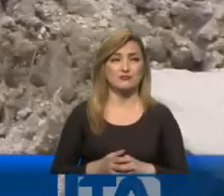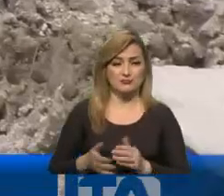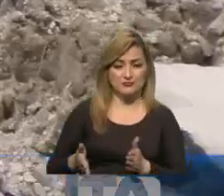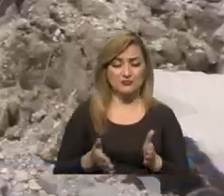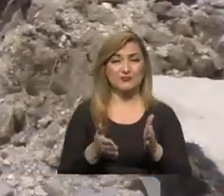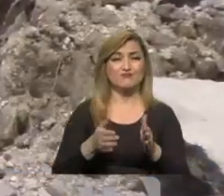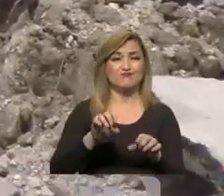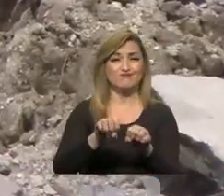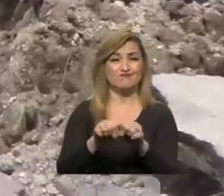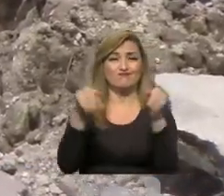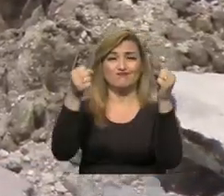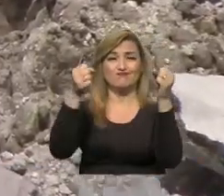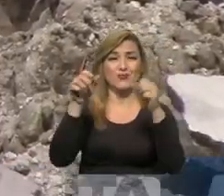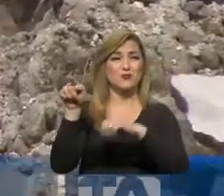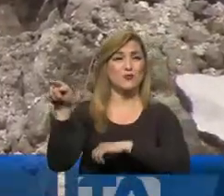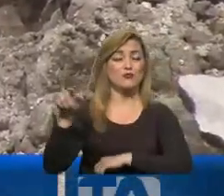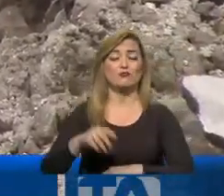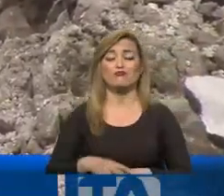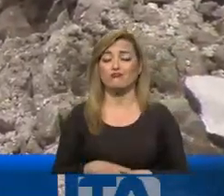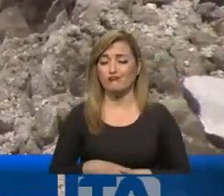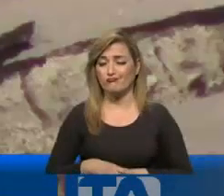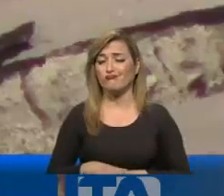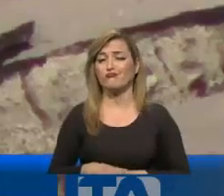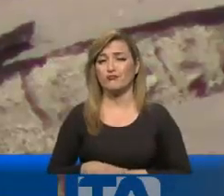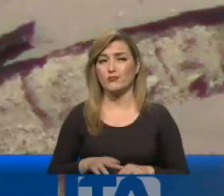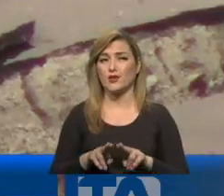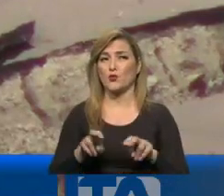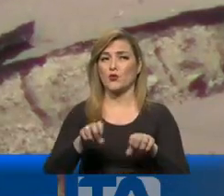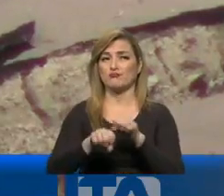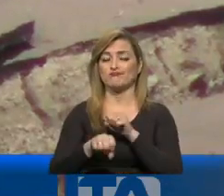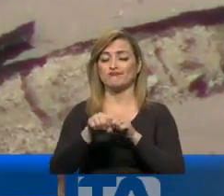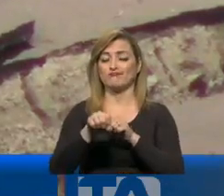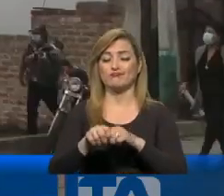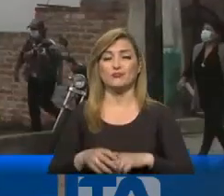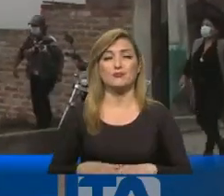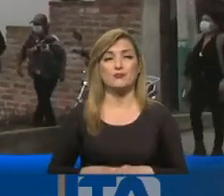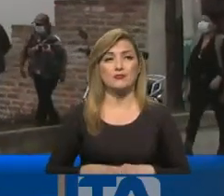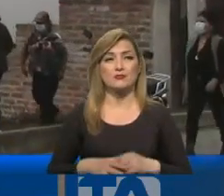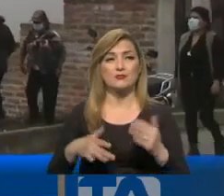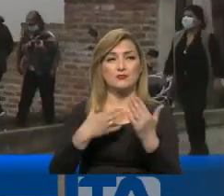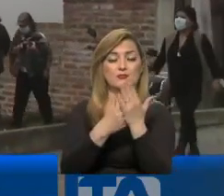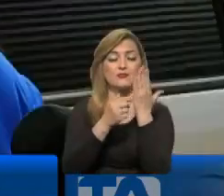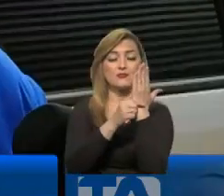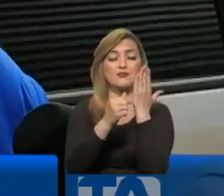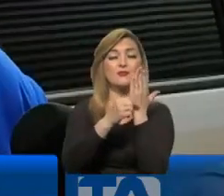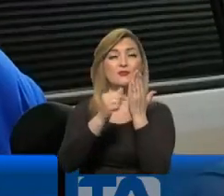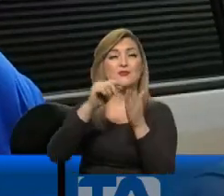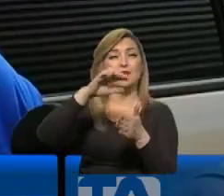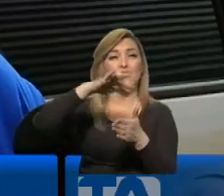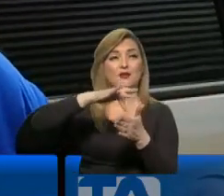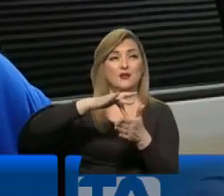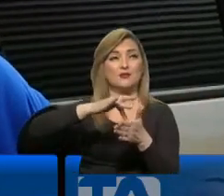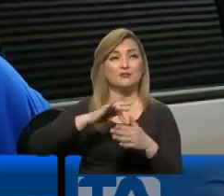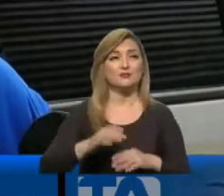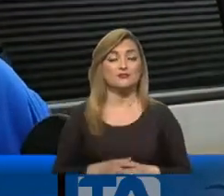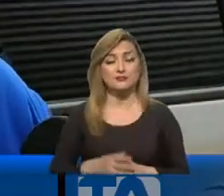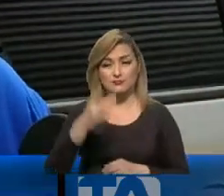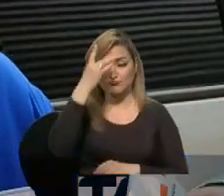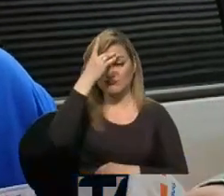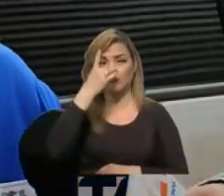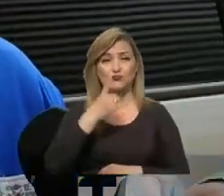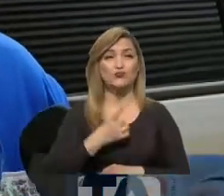colapsó, la capa asfáltica da cuenta de la fuerza natural y hasta donde arribó el ministro de gestión de riesgos. Tomar acciones y